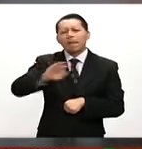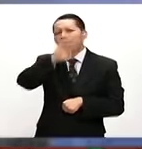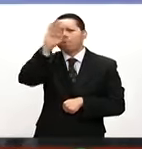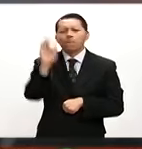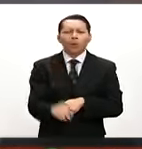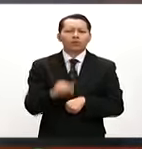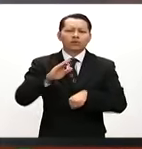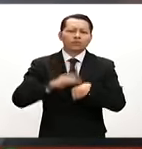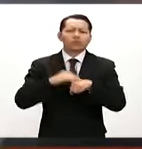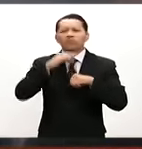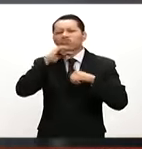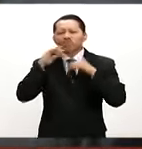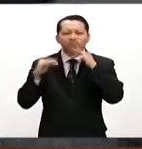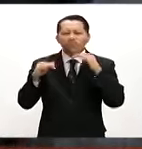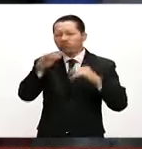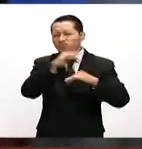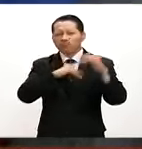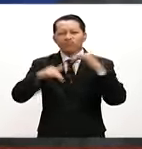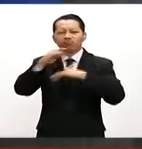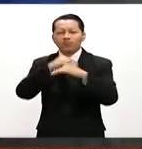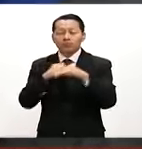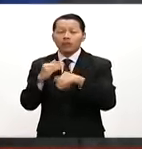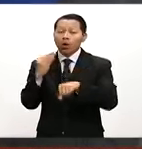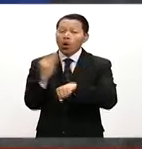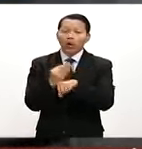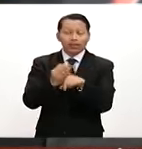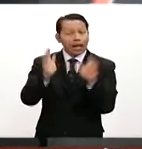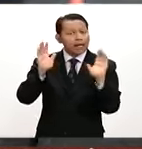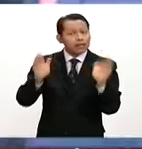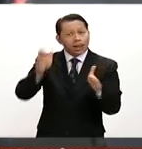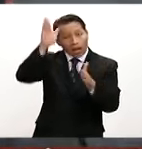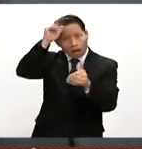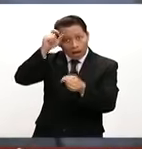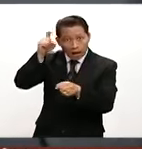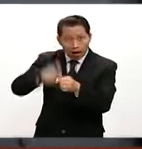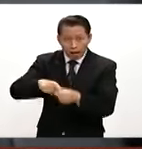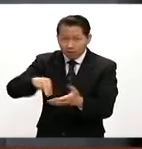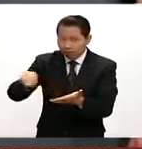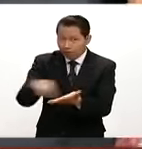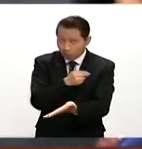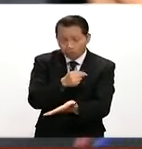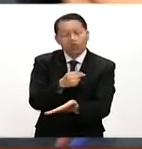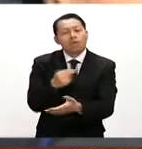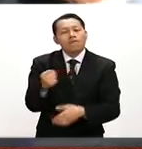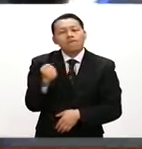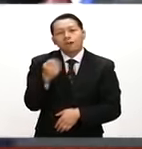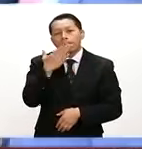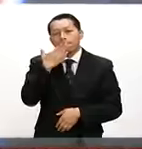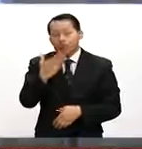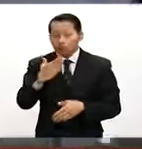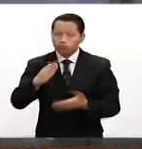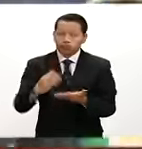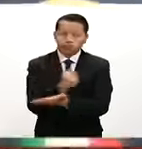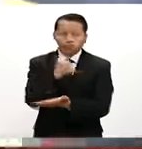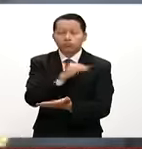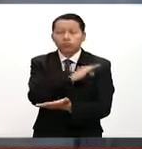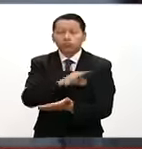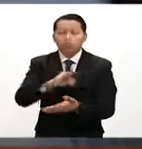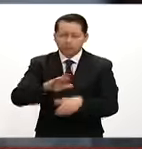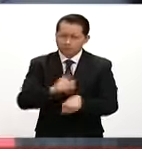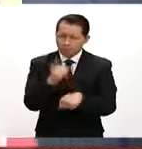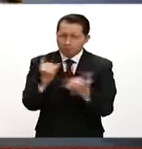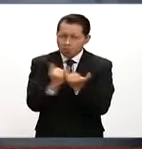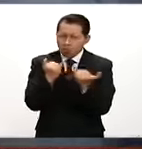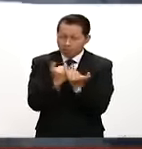emisiones y no lo habían hecho, y es un gran logro que de esta manera se les haya invitado a que lo ratificara. Esto,